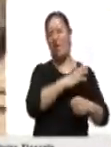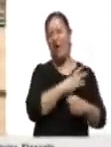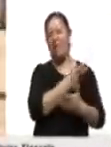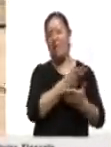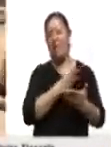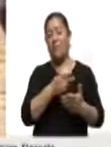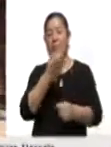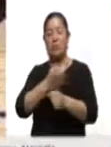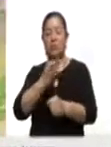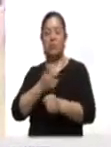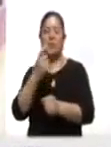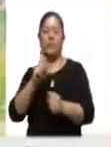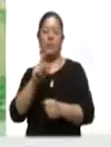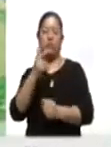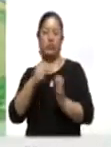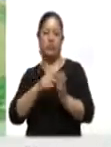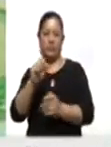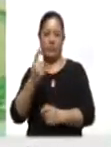este 2021.